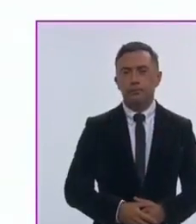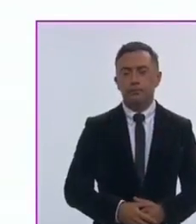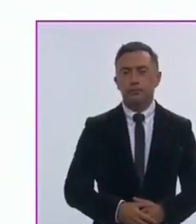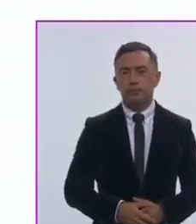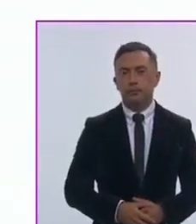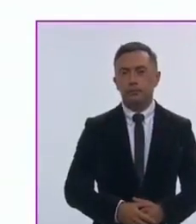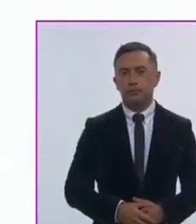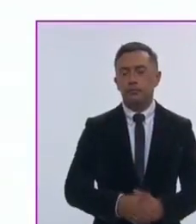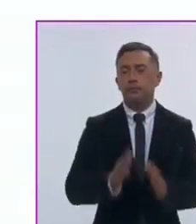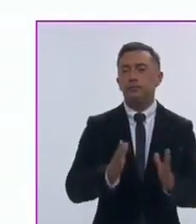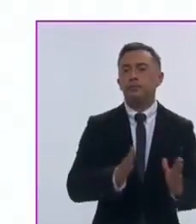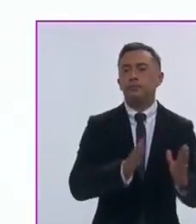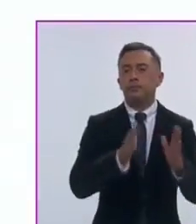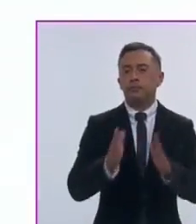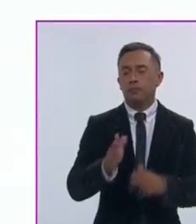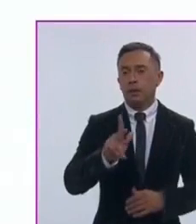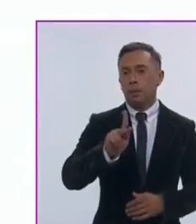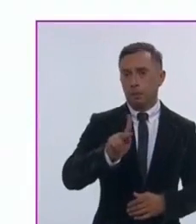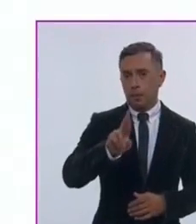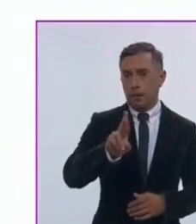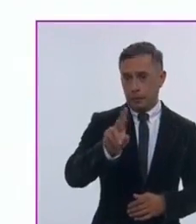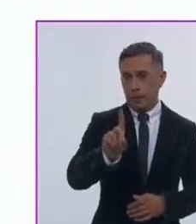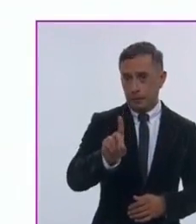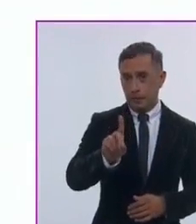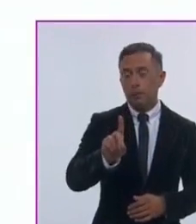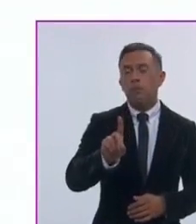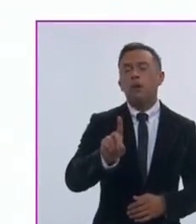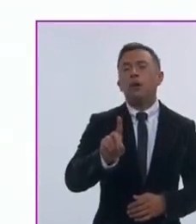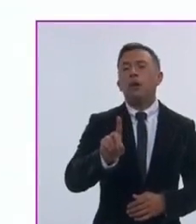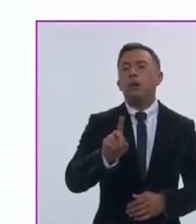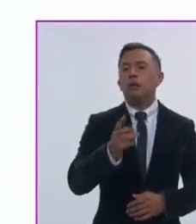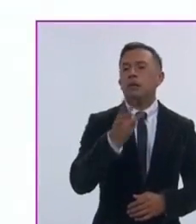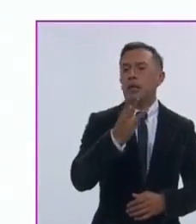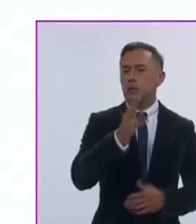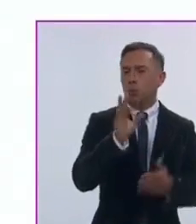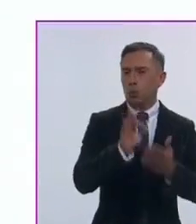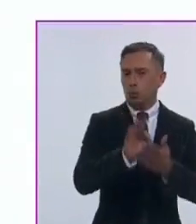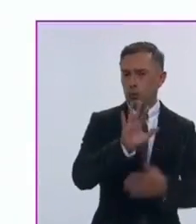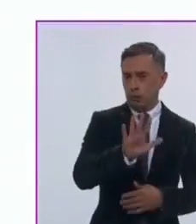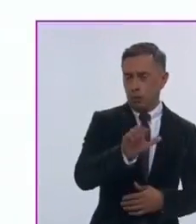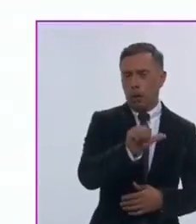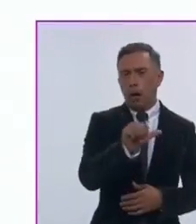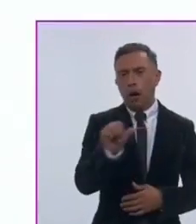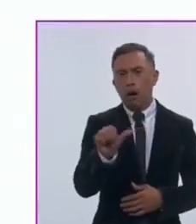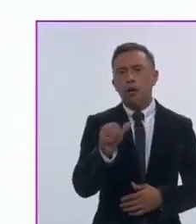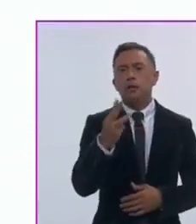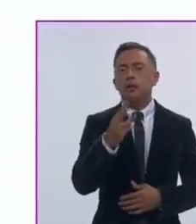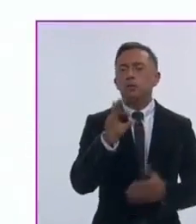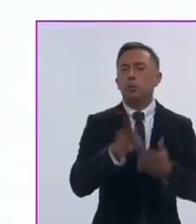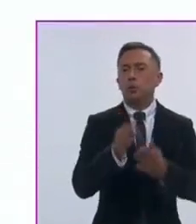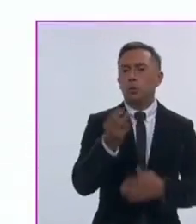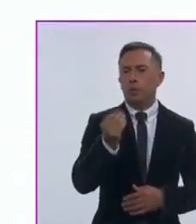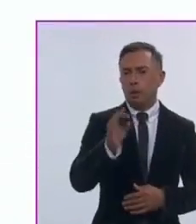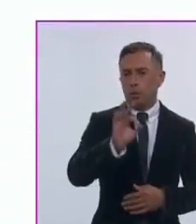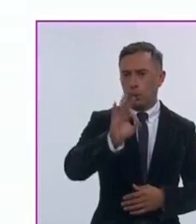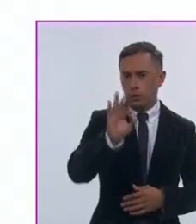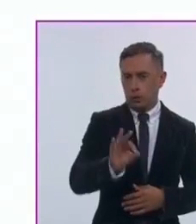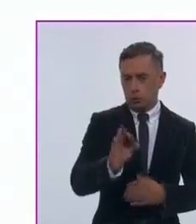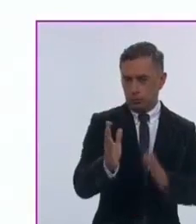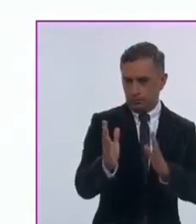Partido de la Revolución Democrática, entre 3.5 y 3.9 por ciento.